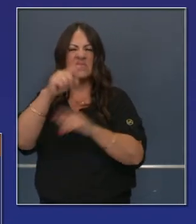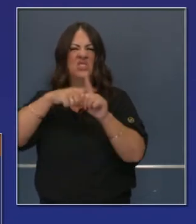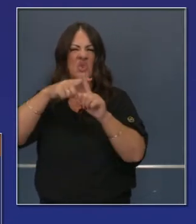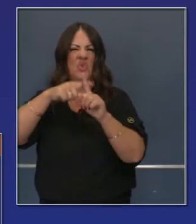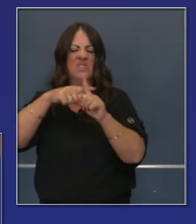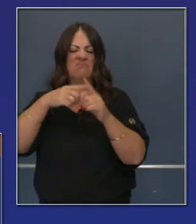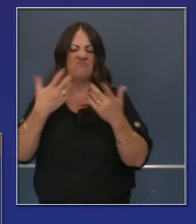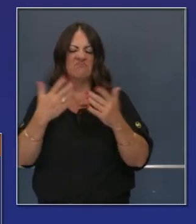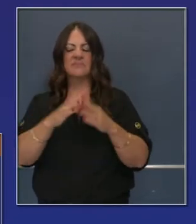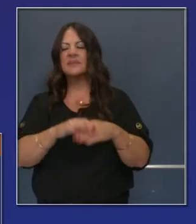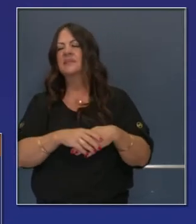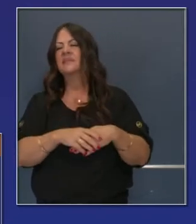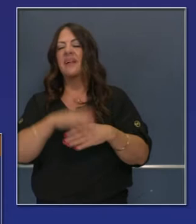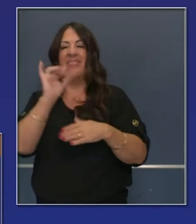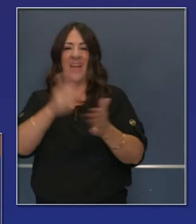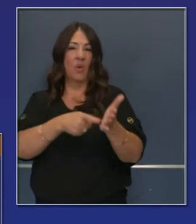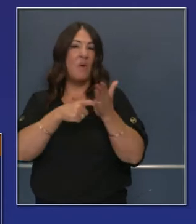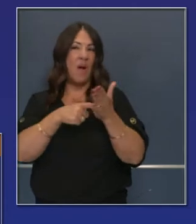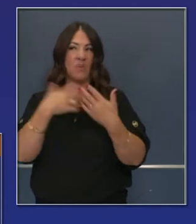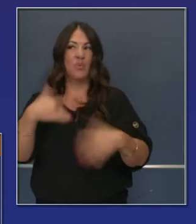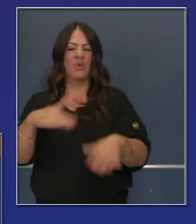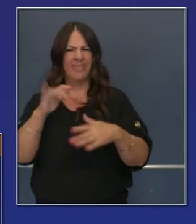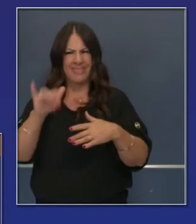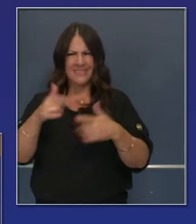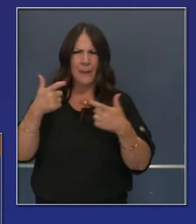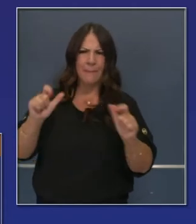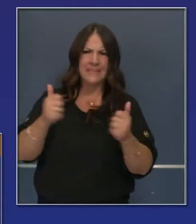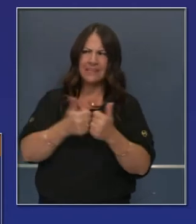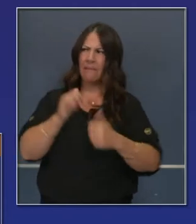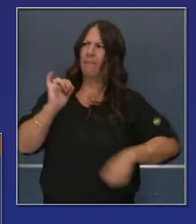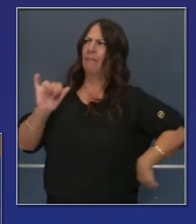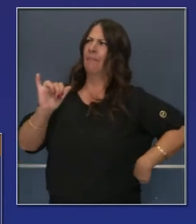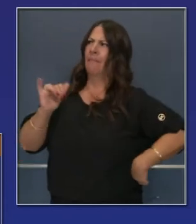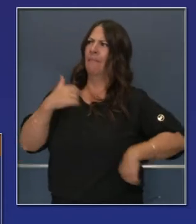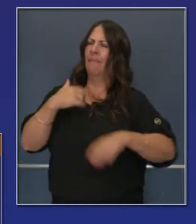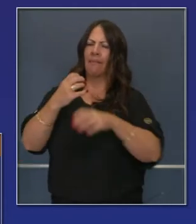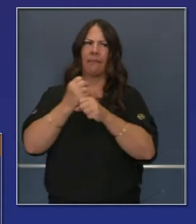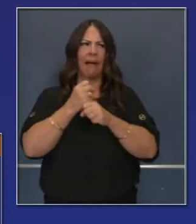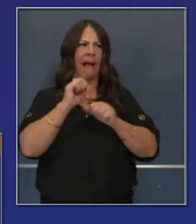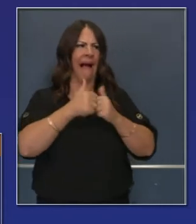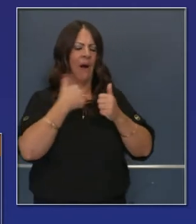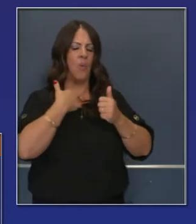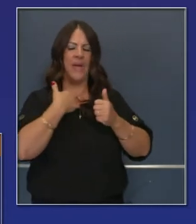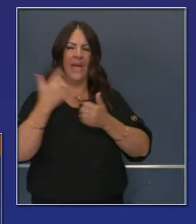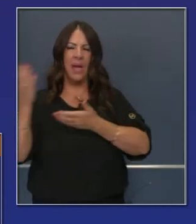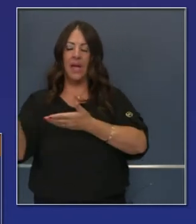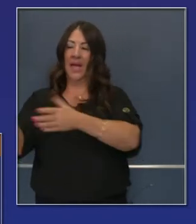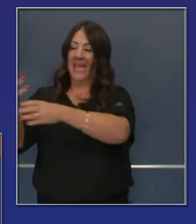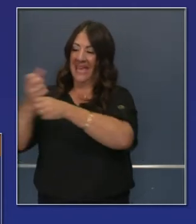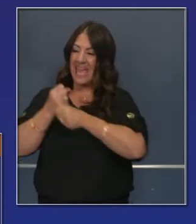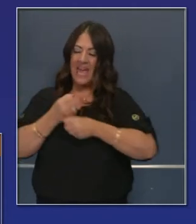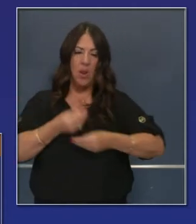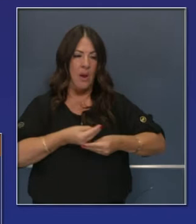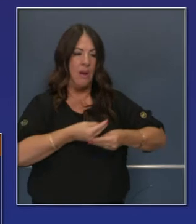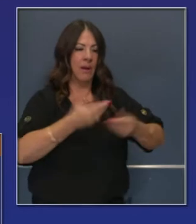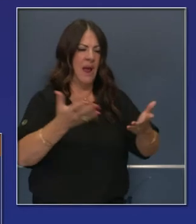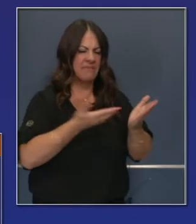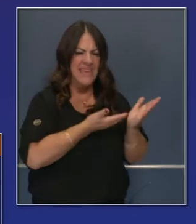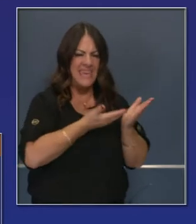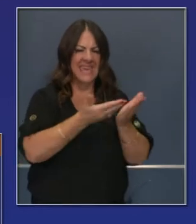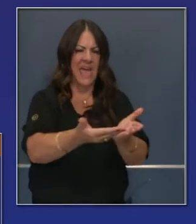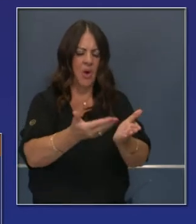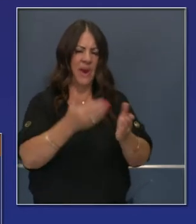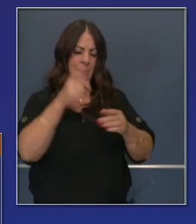por debajo de cero. Últimamente, esto requerirá un reto muy particular en cuanto a cómo ir a centros urbanos, cómo